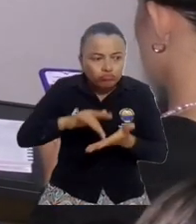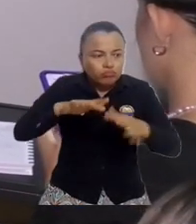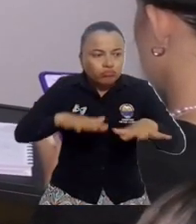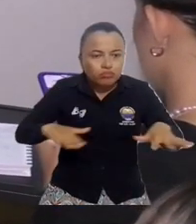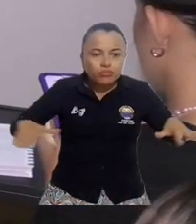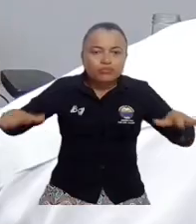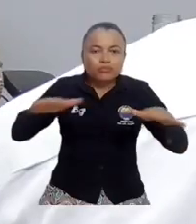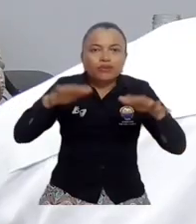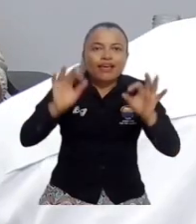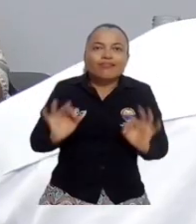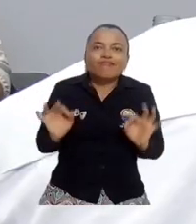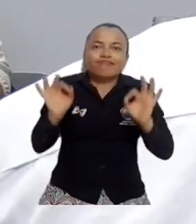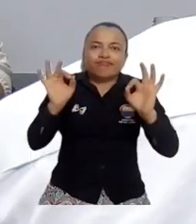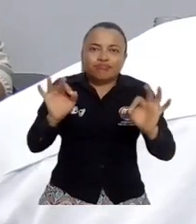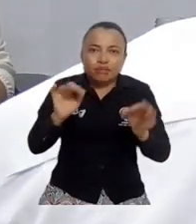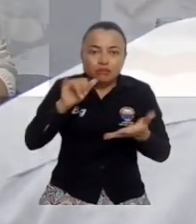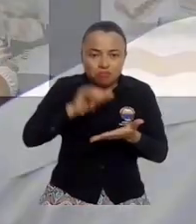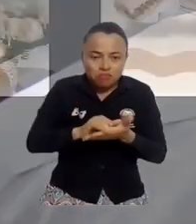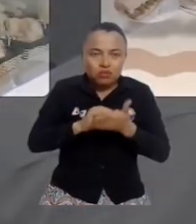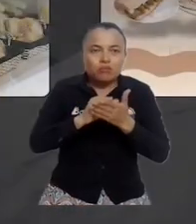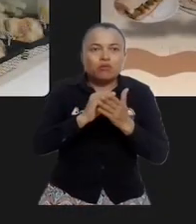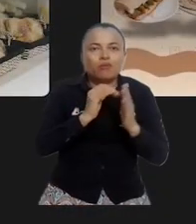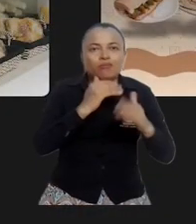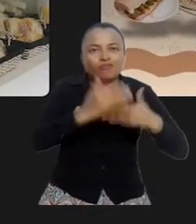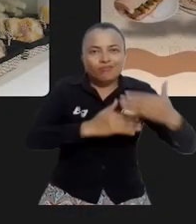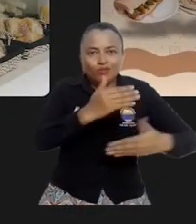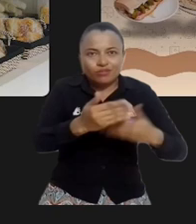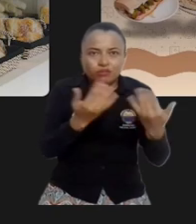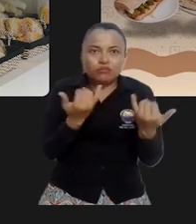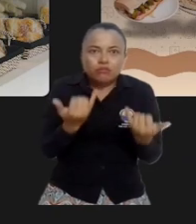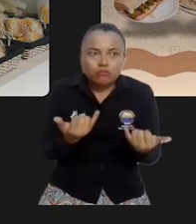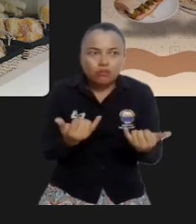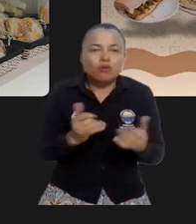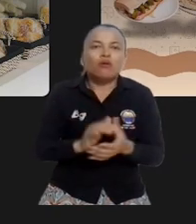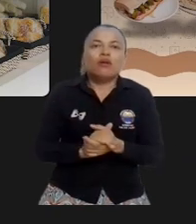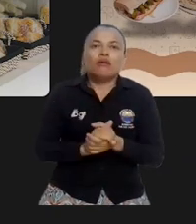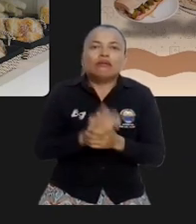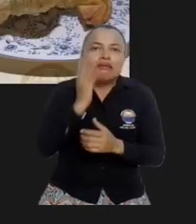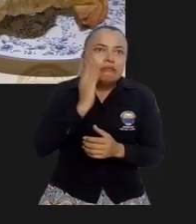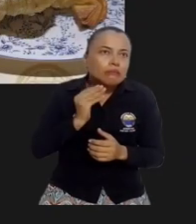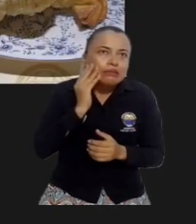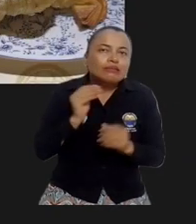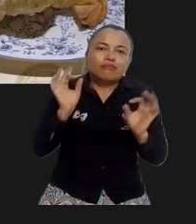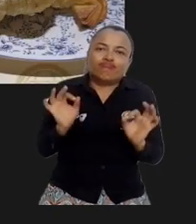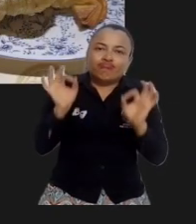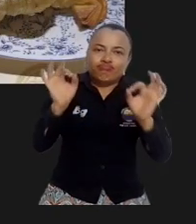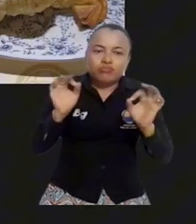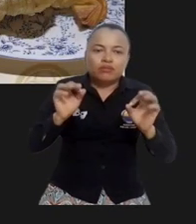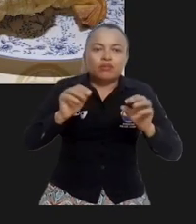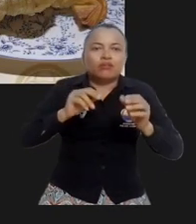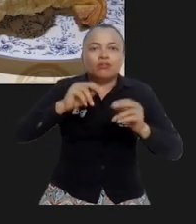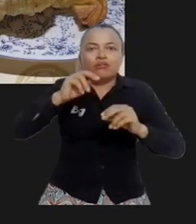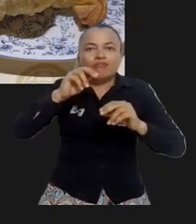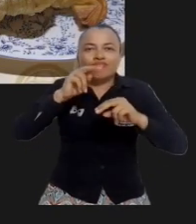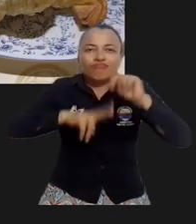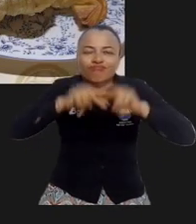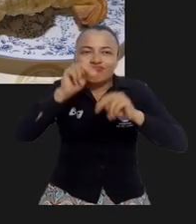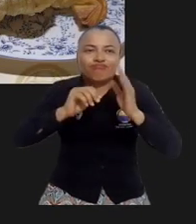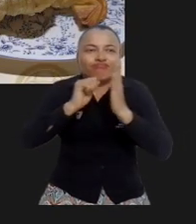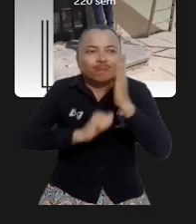sitio idóneo para poder llevar a cabo este tipo de procesos. Experiencias de primera categoría, una